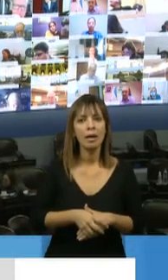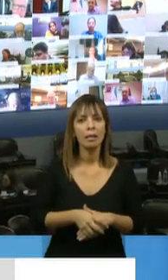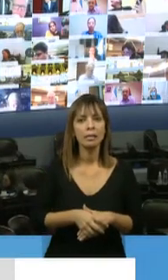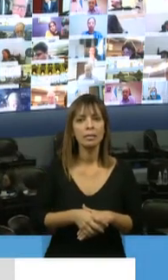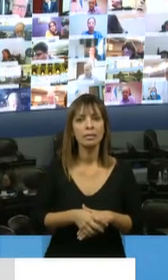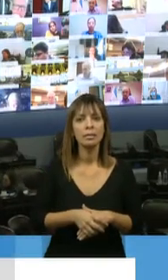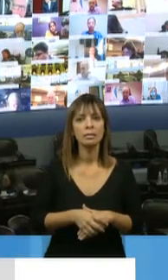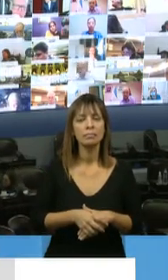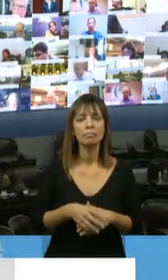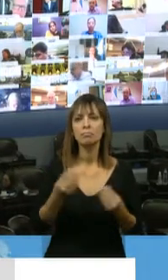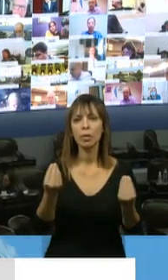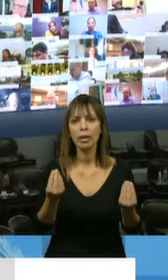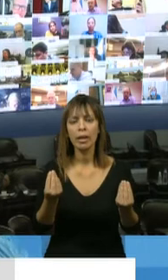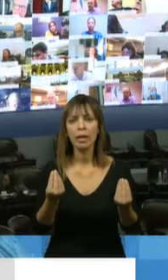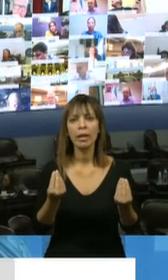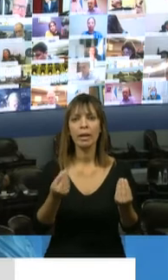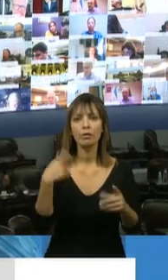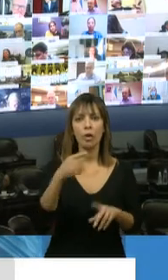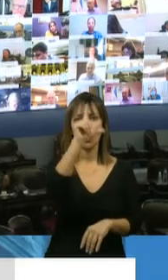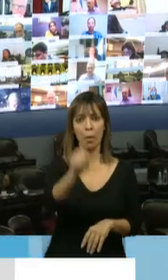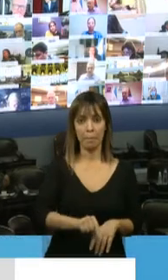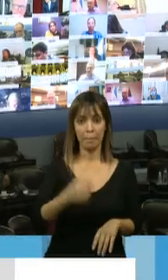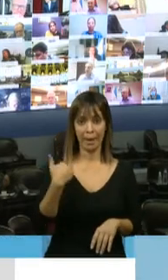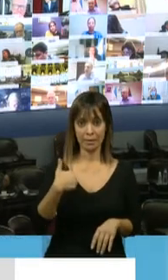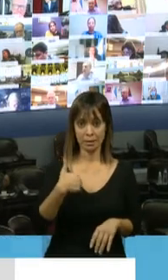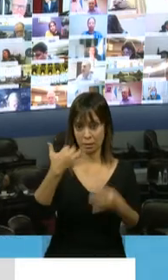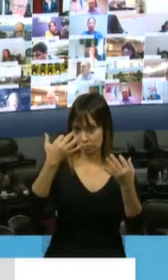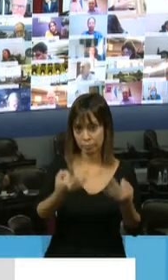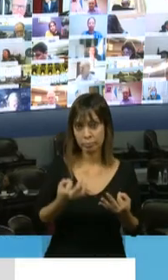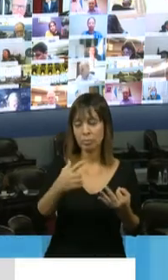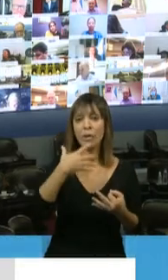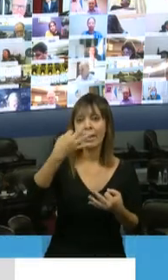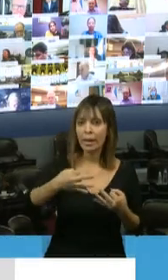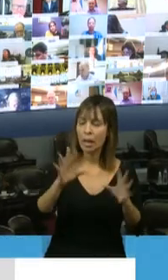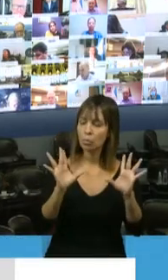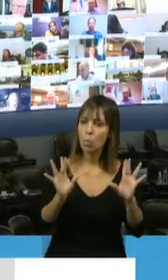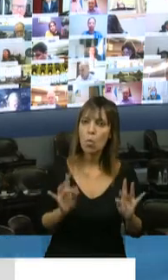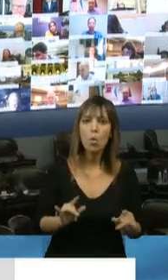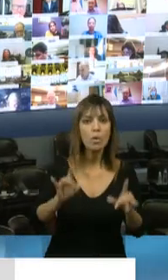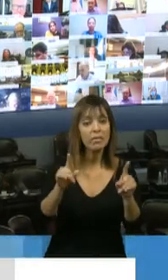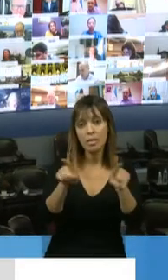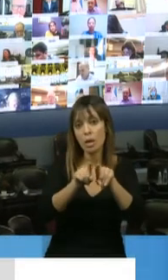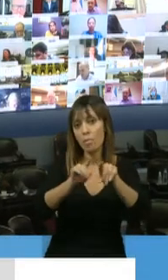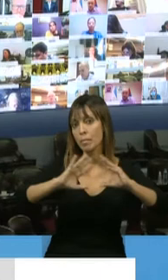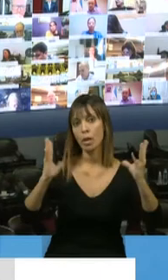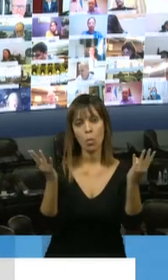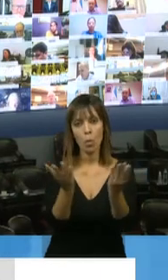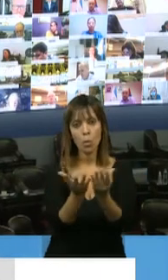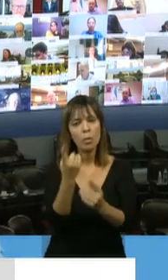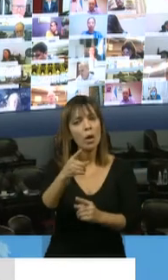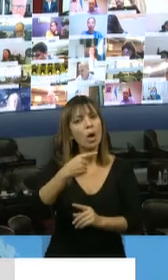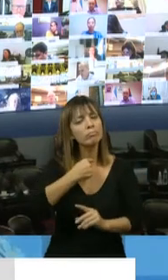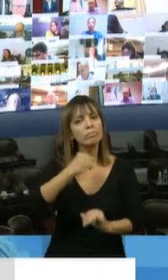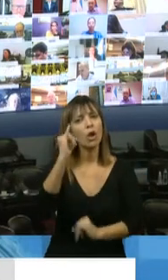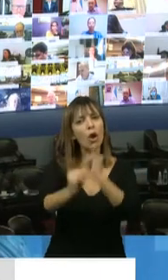porque todo nuestro país está viviendo una realidad compleja como todo el mundo, pero quiero contarles también